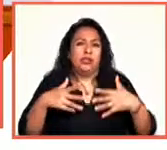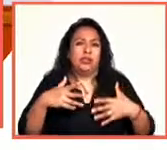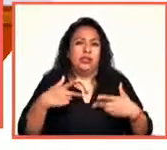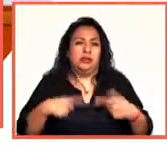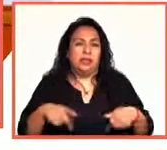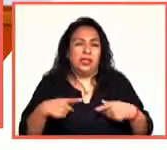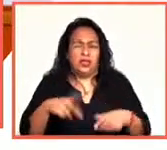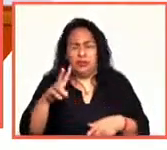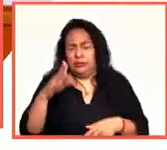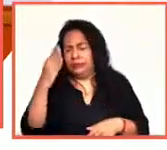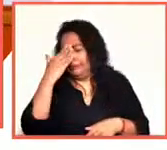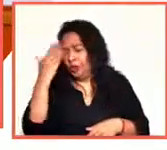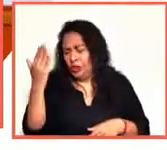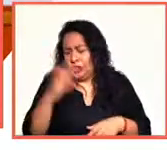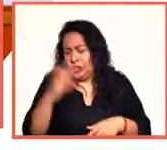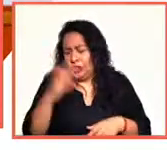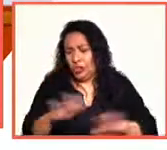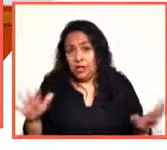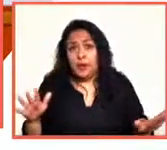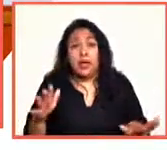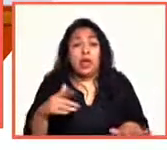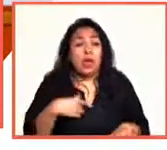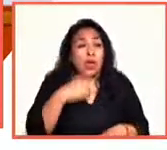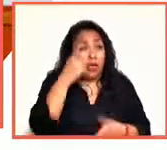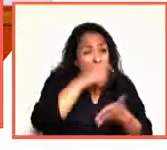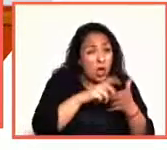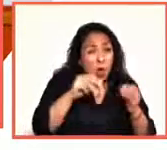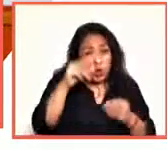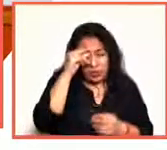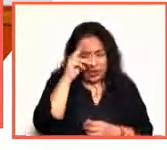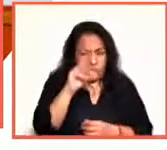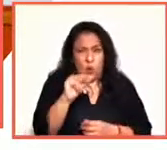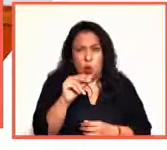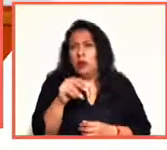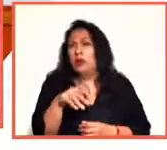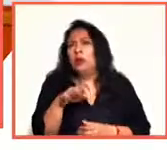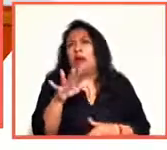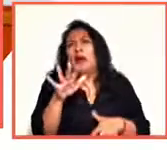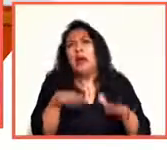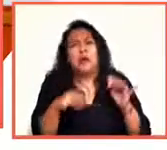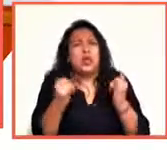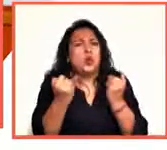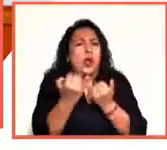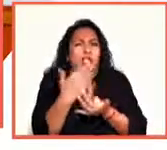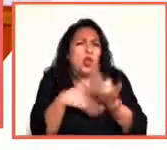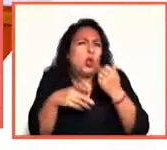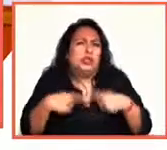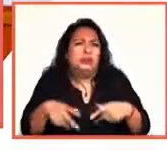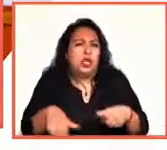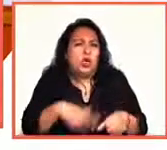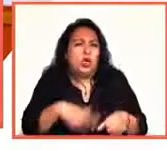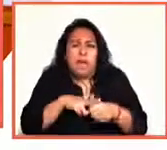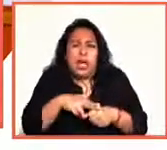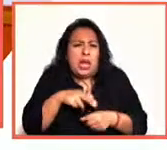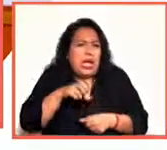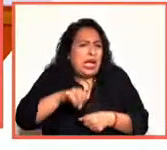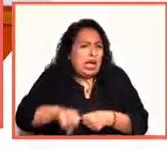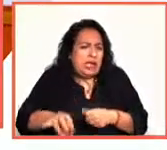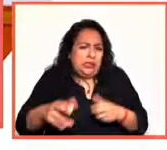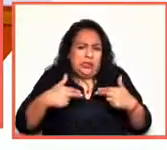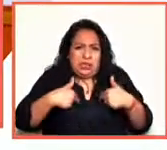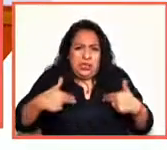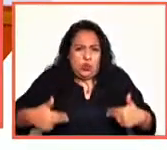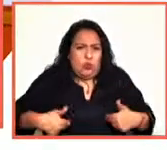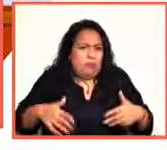calamidad, ¿sí? No digo que los escritores o los intelectuales no lo sean a veces, como cualquiera, está en la naturaleza misma de la gente,